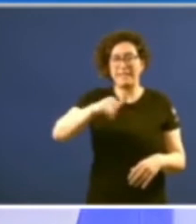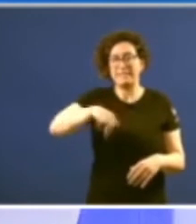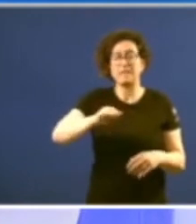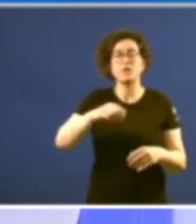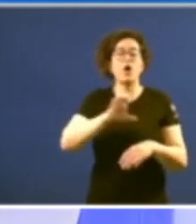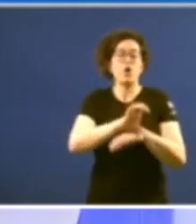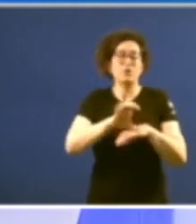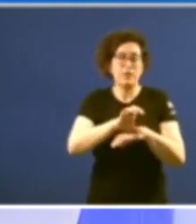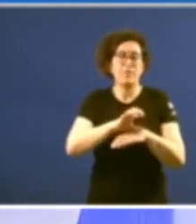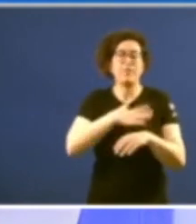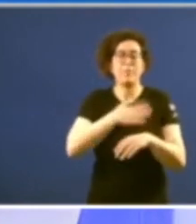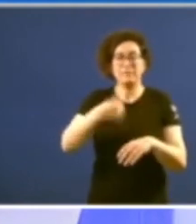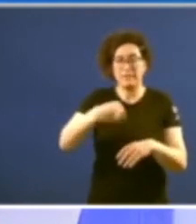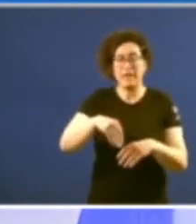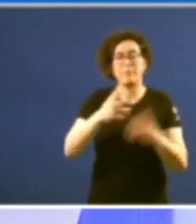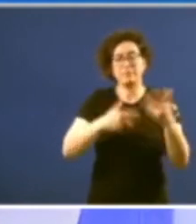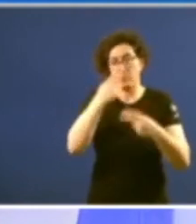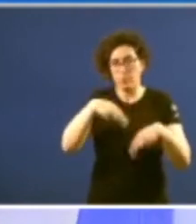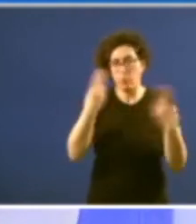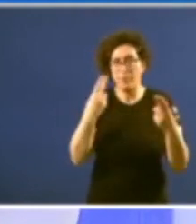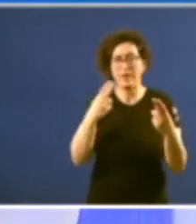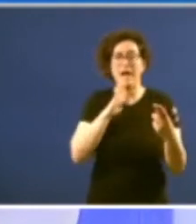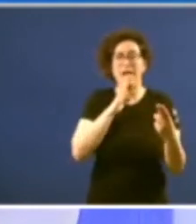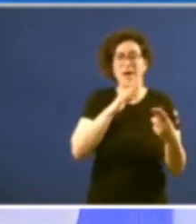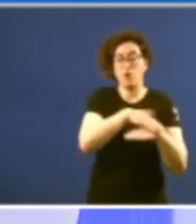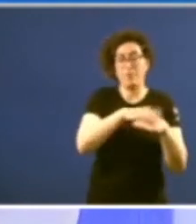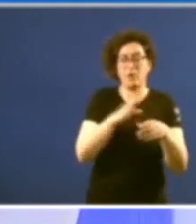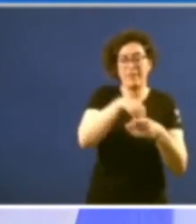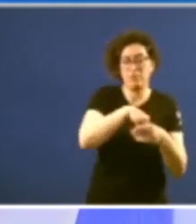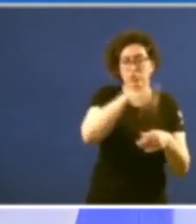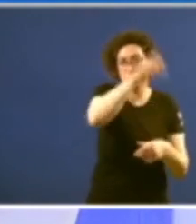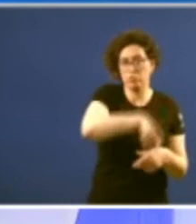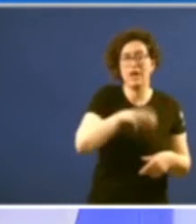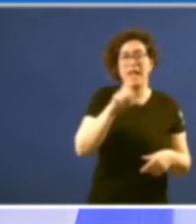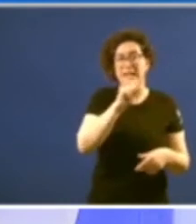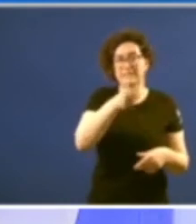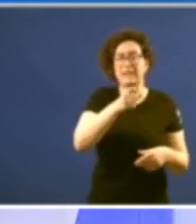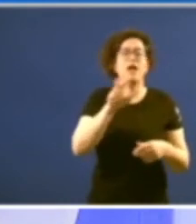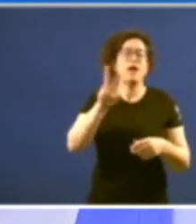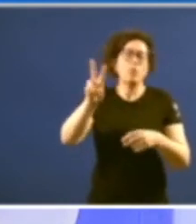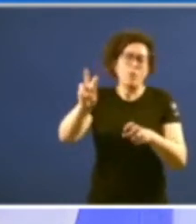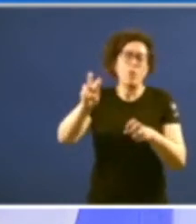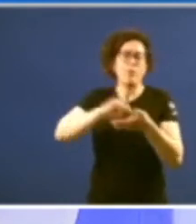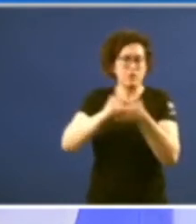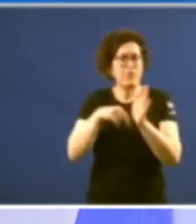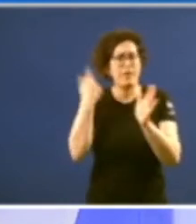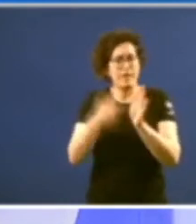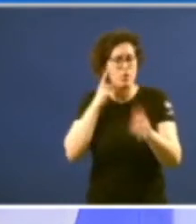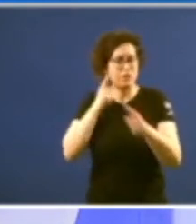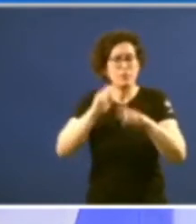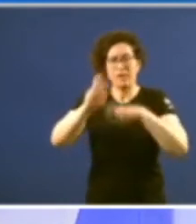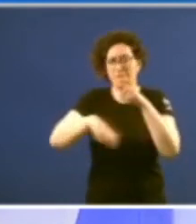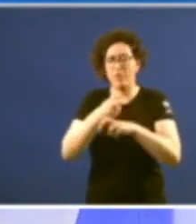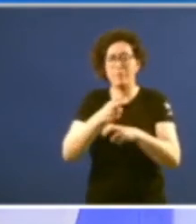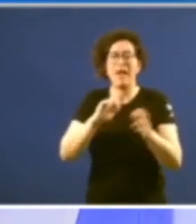Presidencia e Administración Pública no goberno de González Lache suscribe un novo proxecto de lei de reforma da